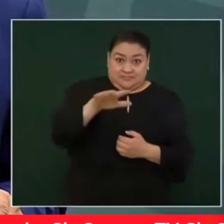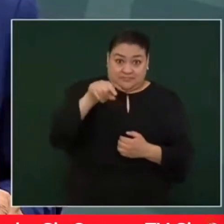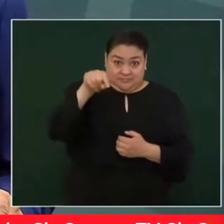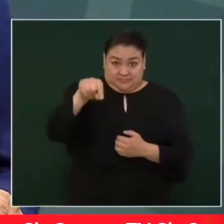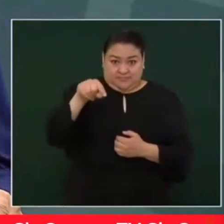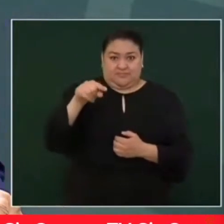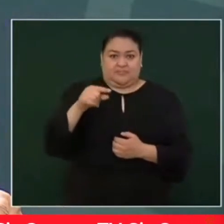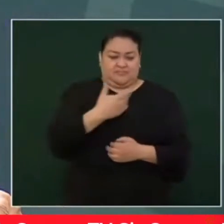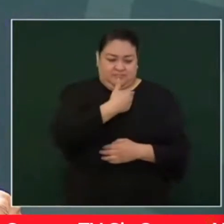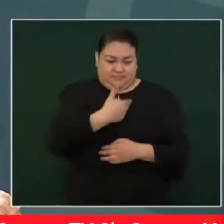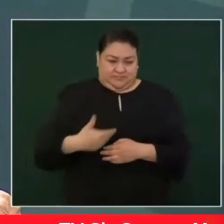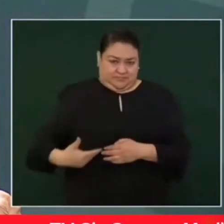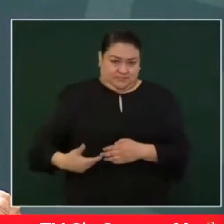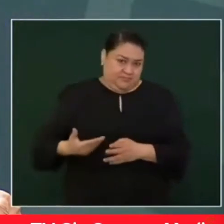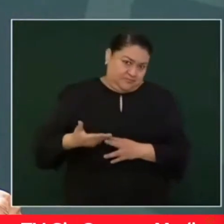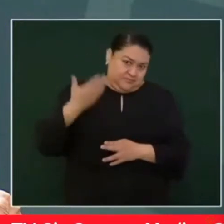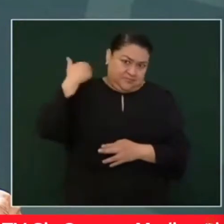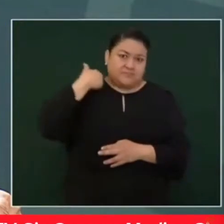Juárez